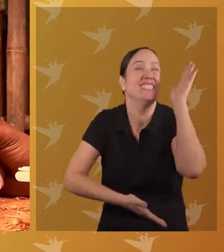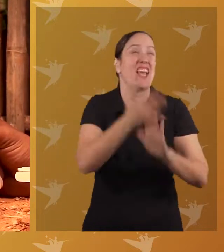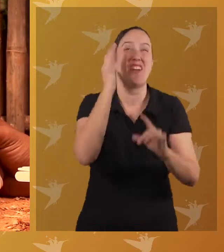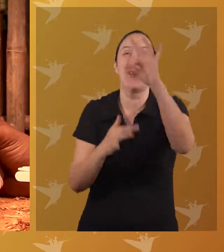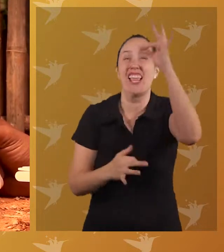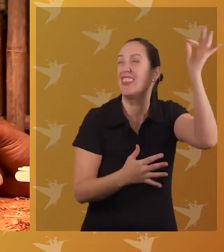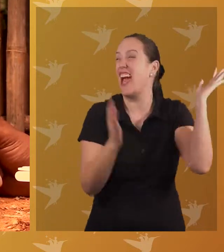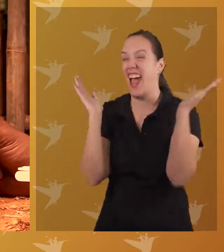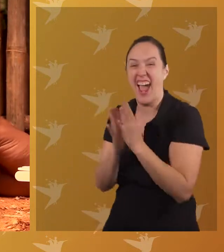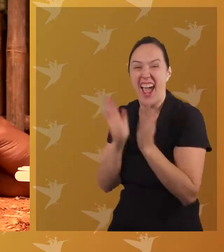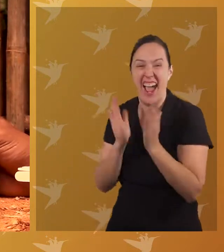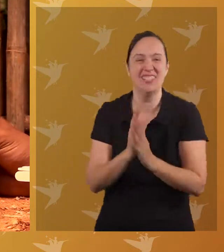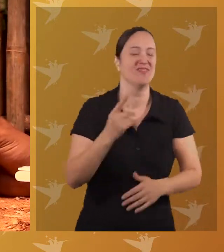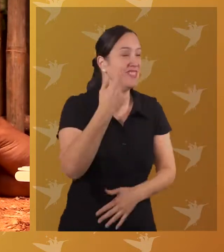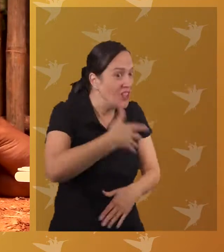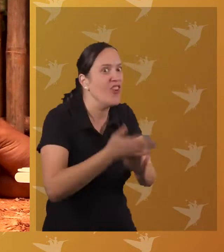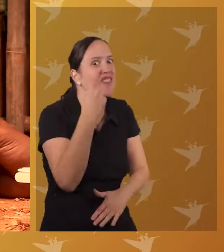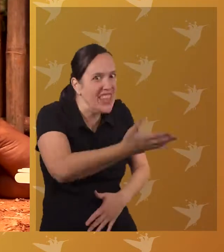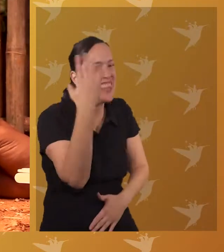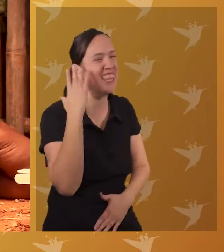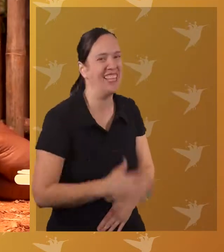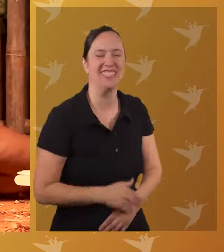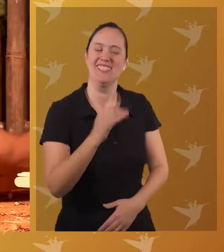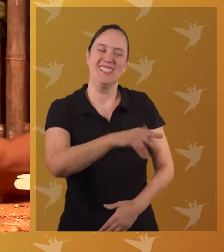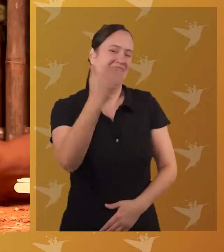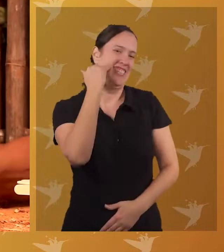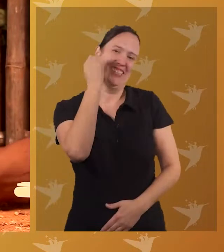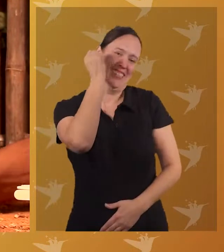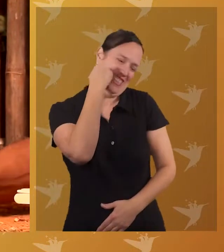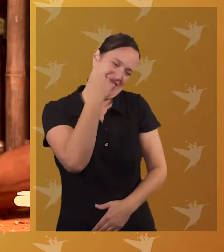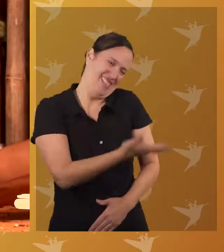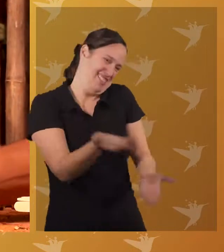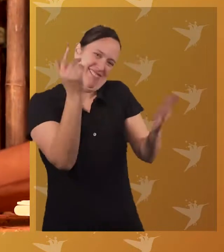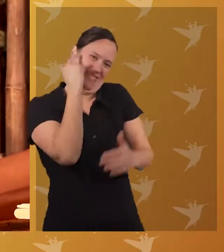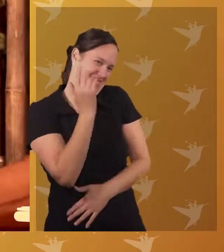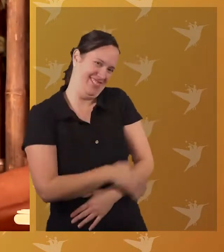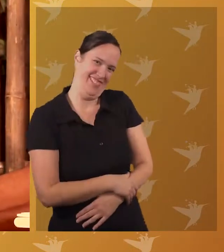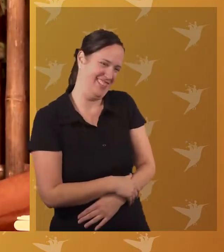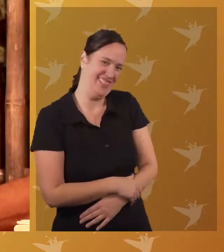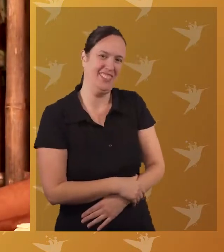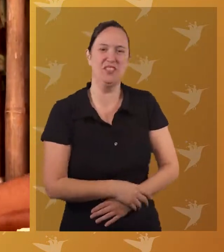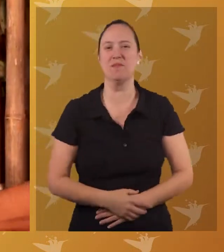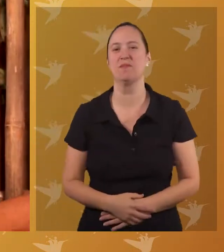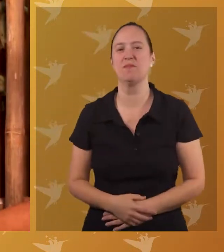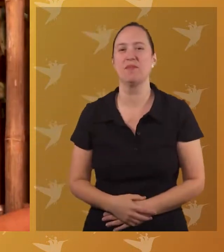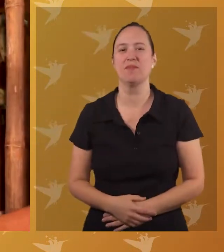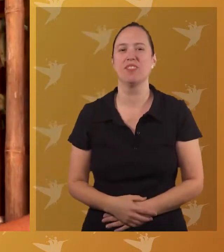¡Yuh, se fue el mosquito! ¡Se fue! ¿Lo viste, abuelita? ¡Sí! ¡Ay, estos niños queridos! ¡Ja, ja, ja,